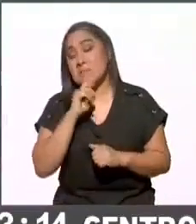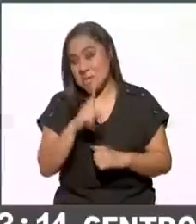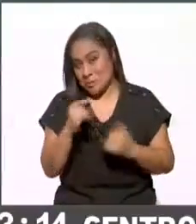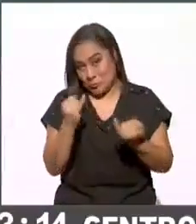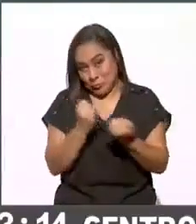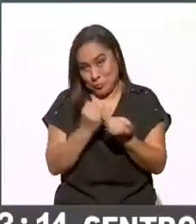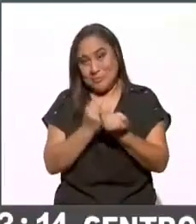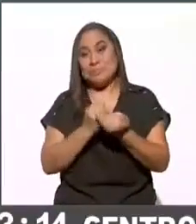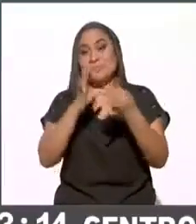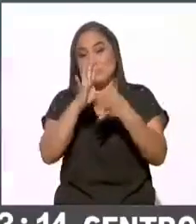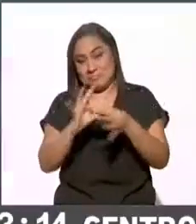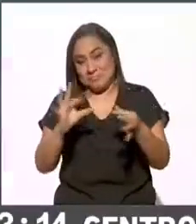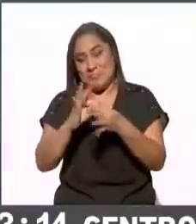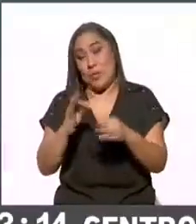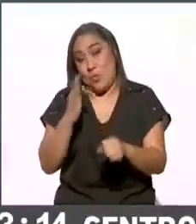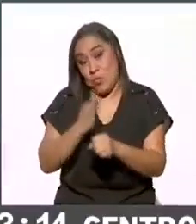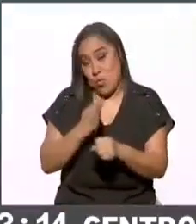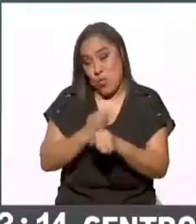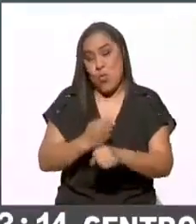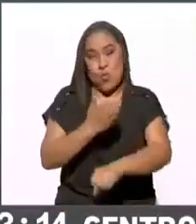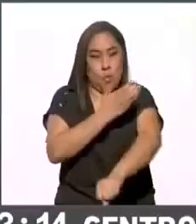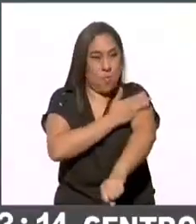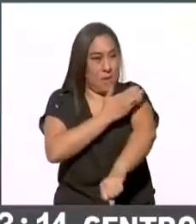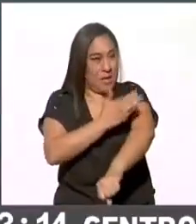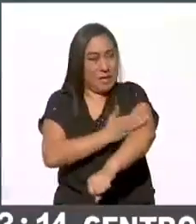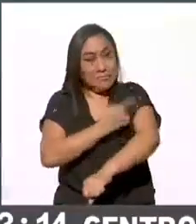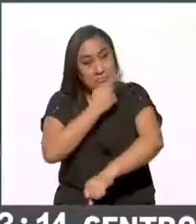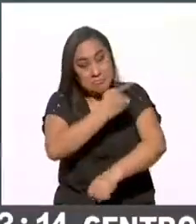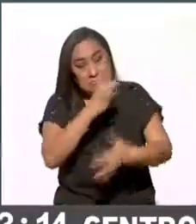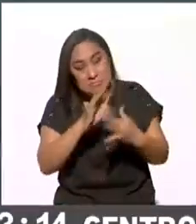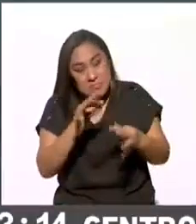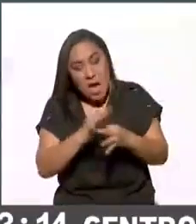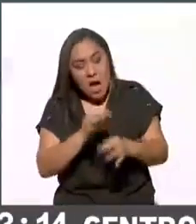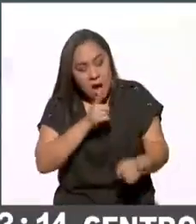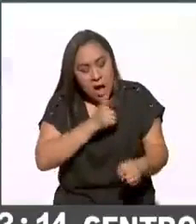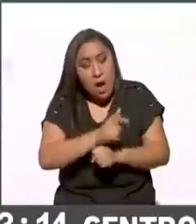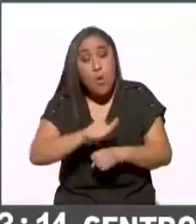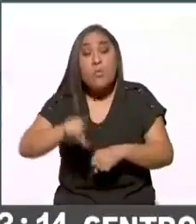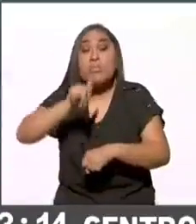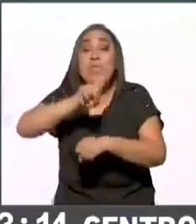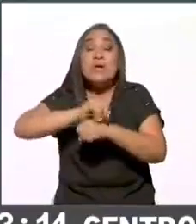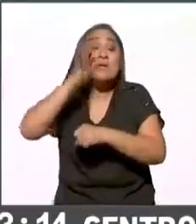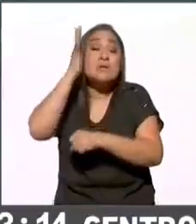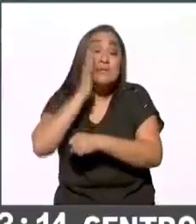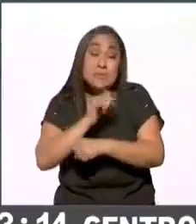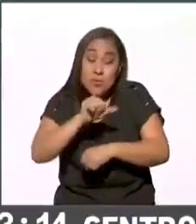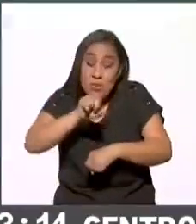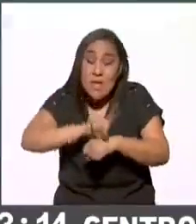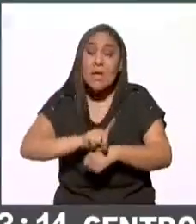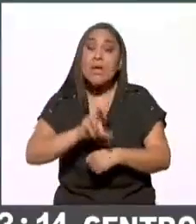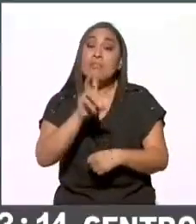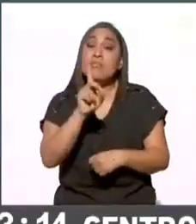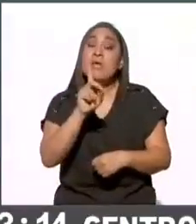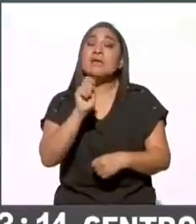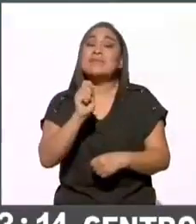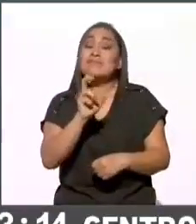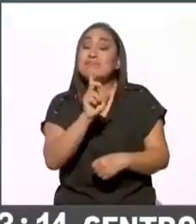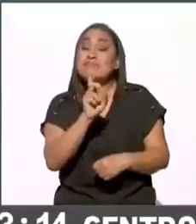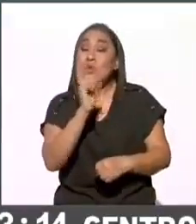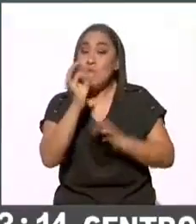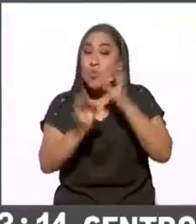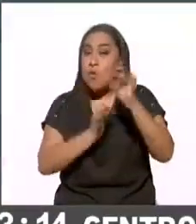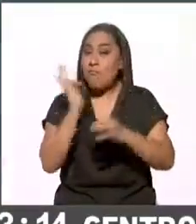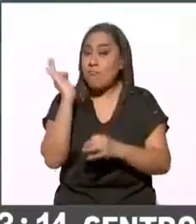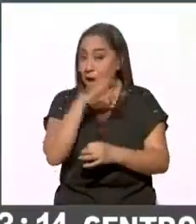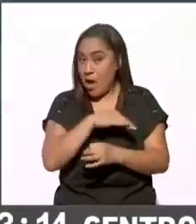hecho que nos están compartiendo nuestros compañeros de que detectaron en este día 30 noticias falsas, lo cual es un número muy